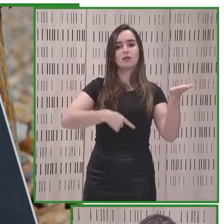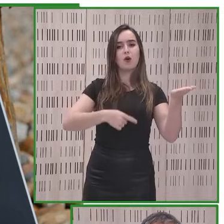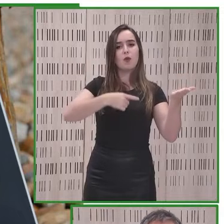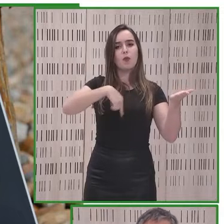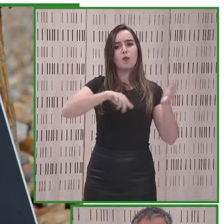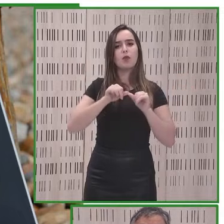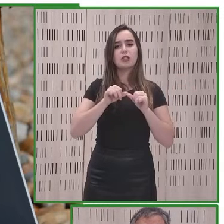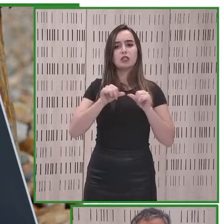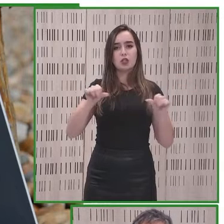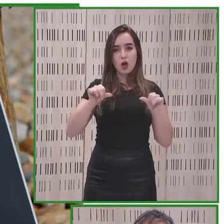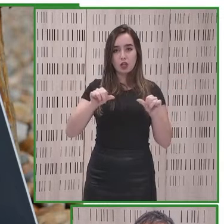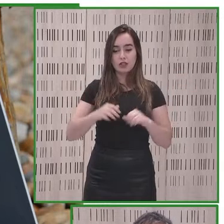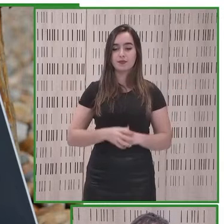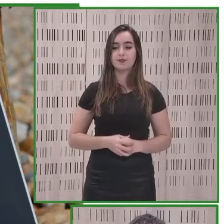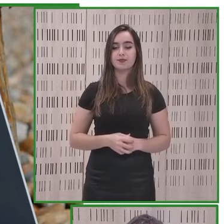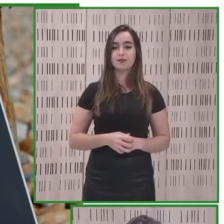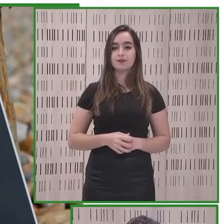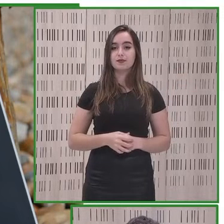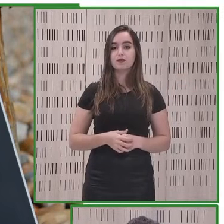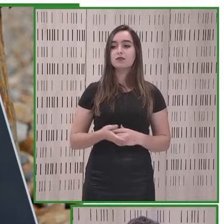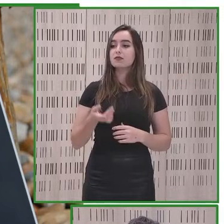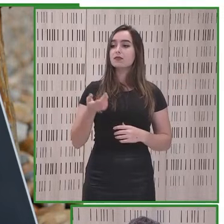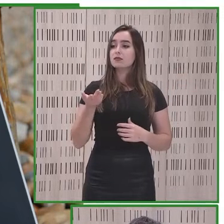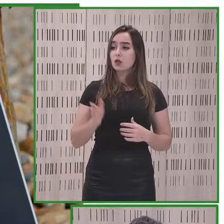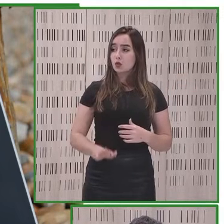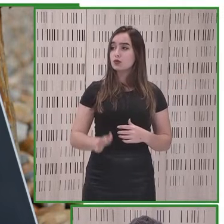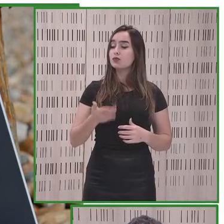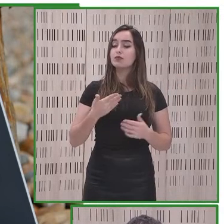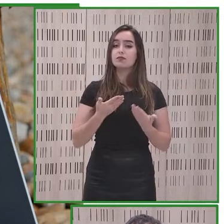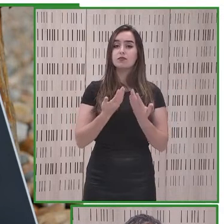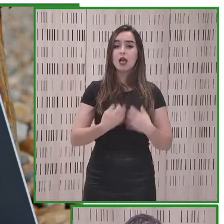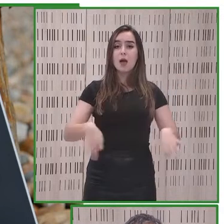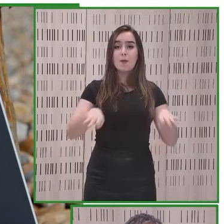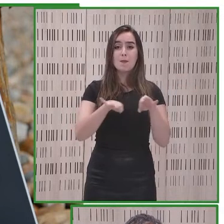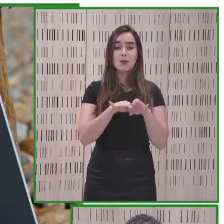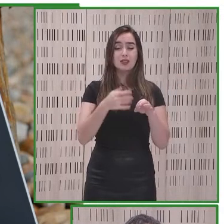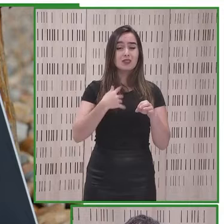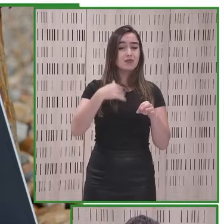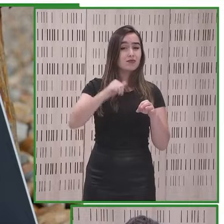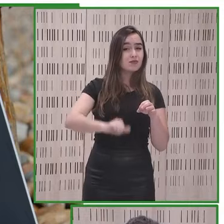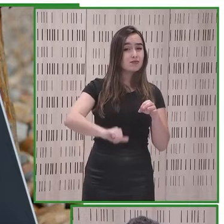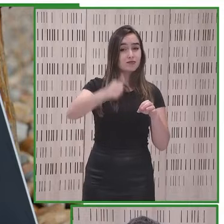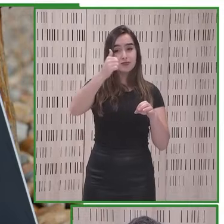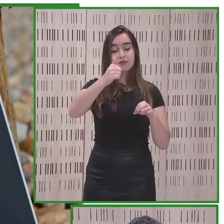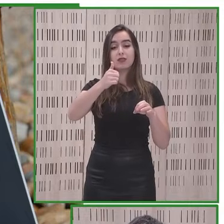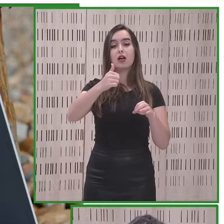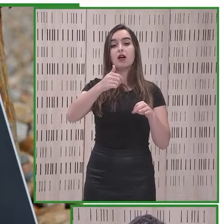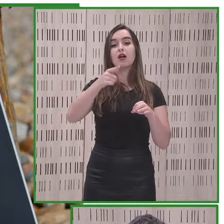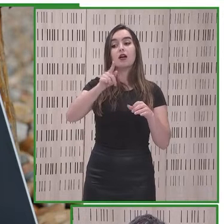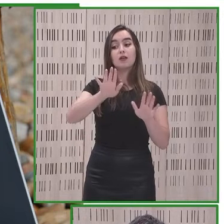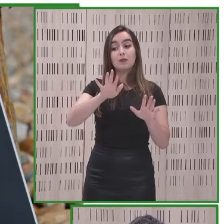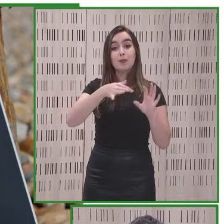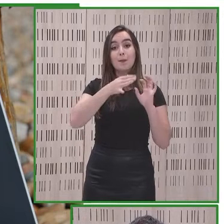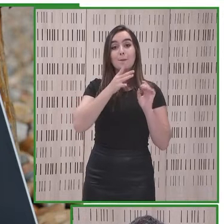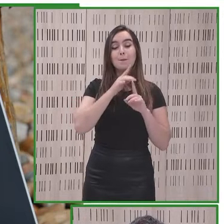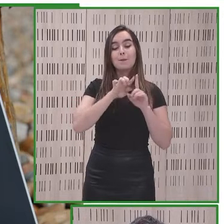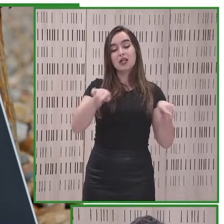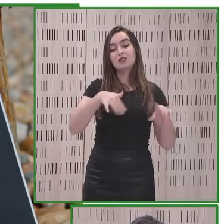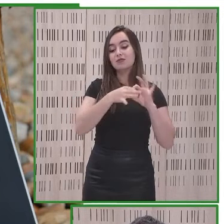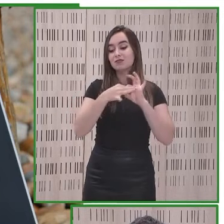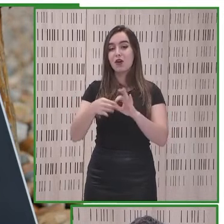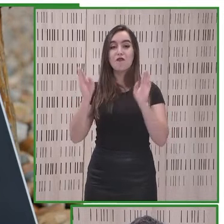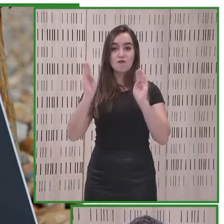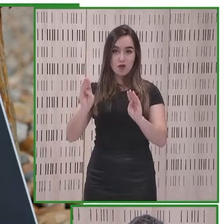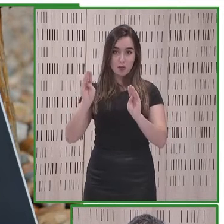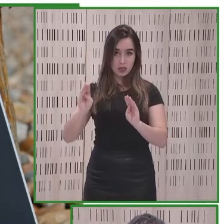y también hablar de la importancia de la certificación en la formación. Los cursos que estamos